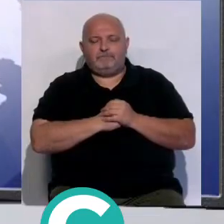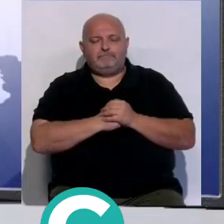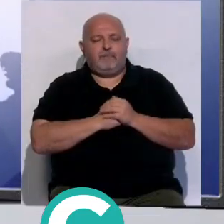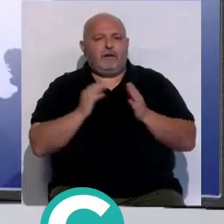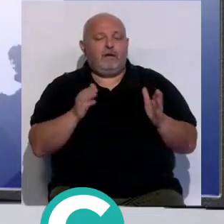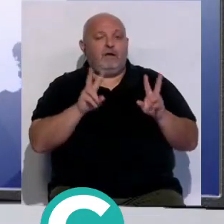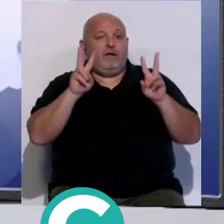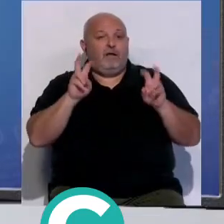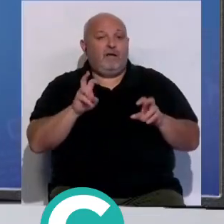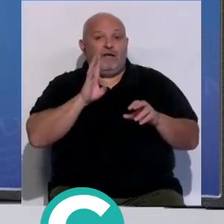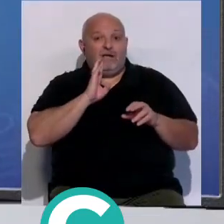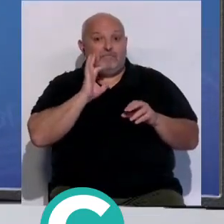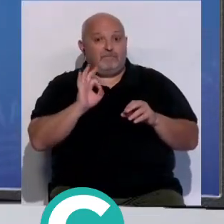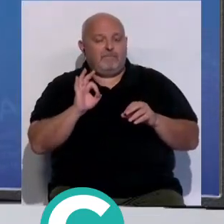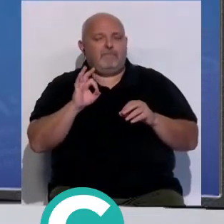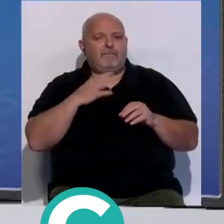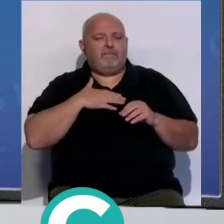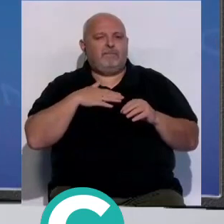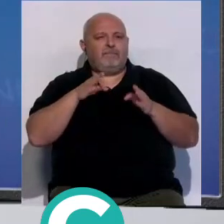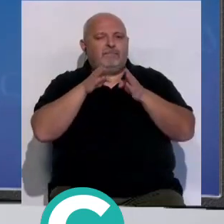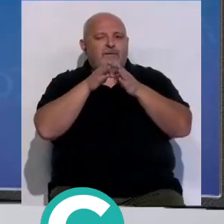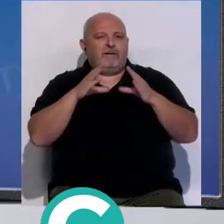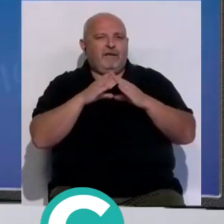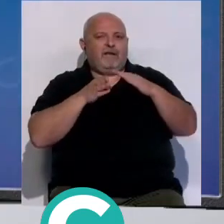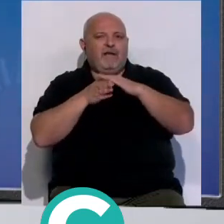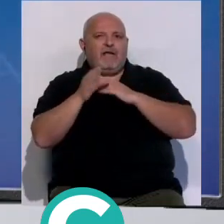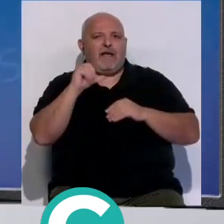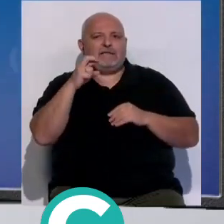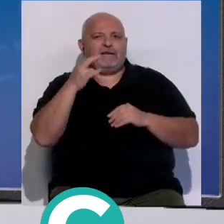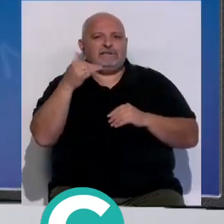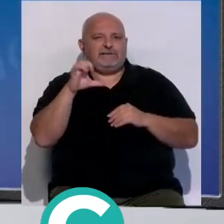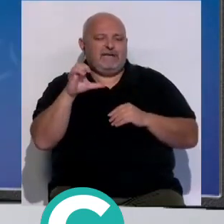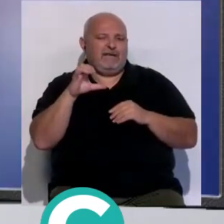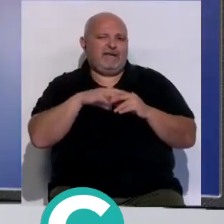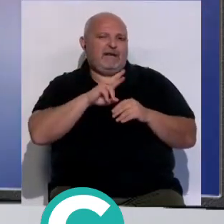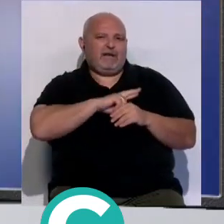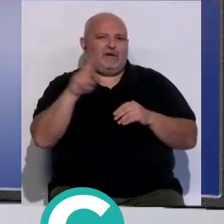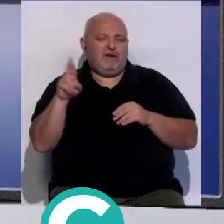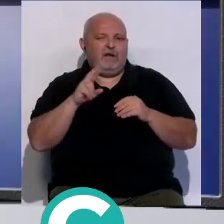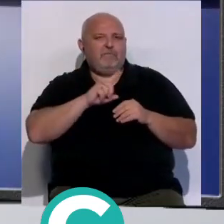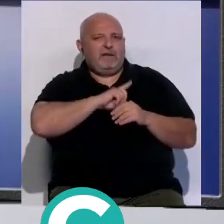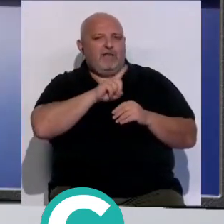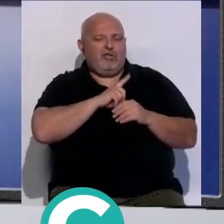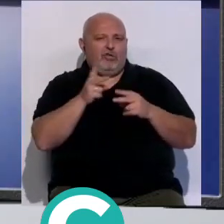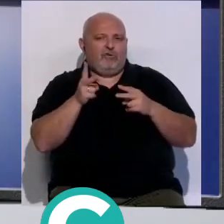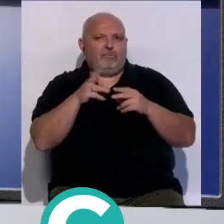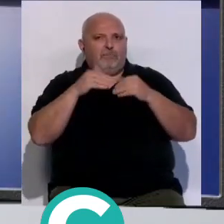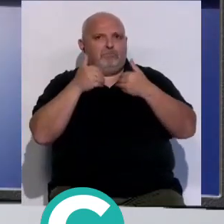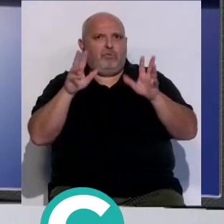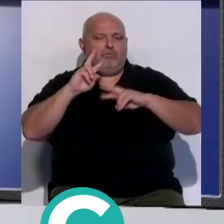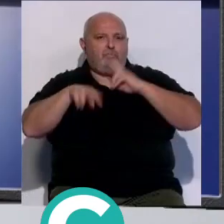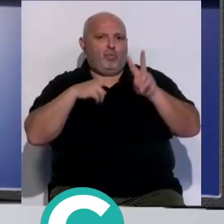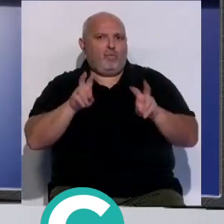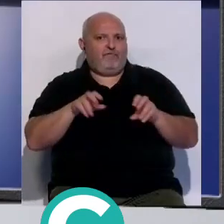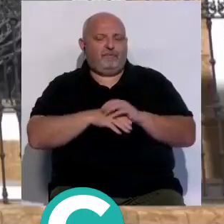En este punto nos quedamos en la capilla castrense que acogía acto religioso y militar tras su reapertura